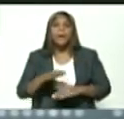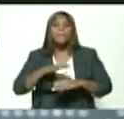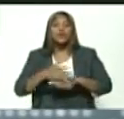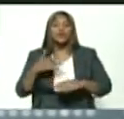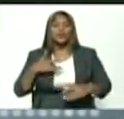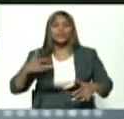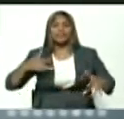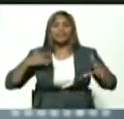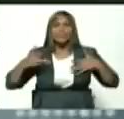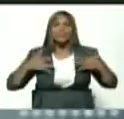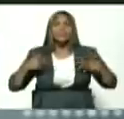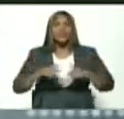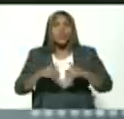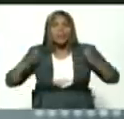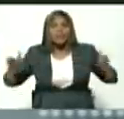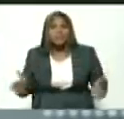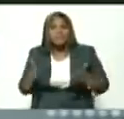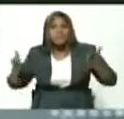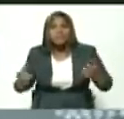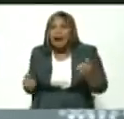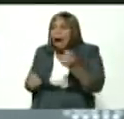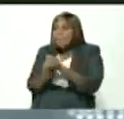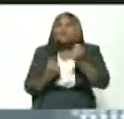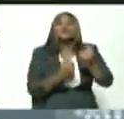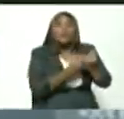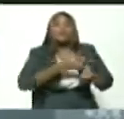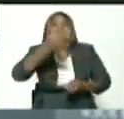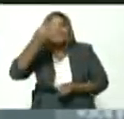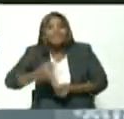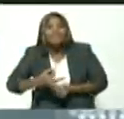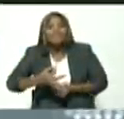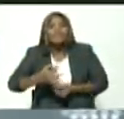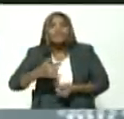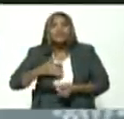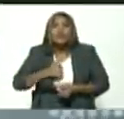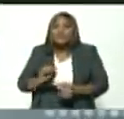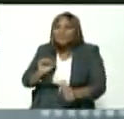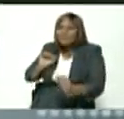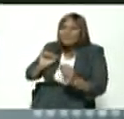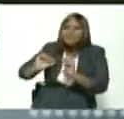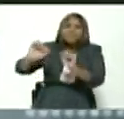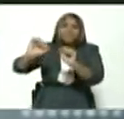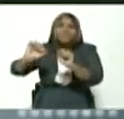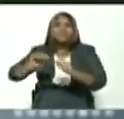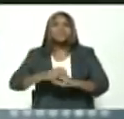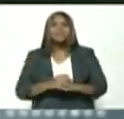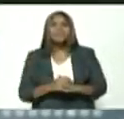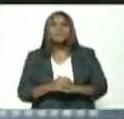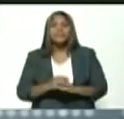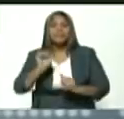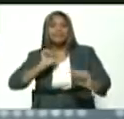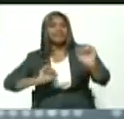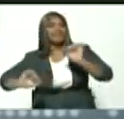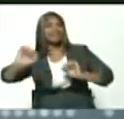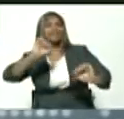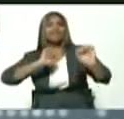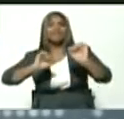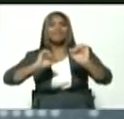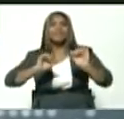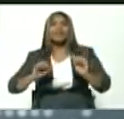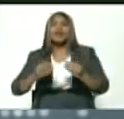siento muy motivado y apoyado para ir a una contra ofensiva de defensa y